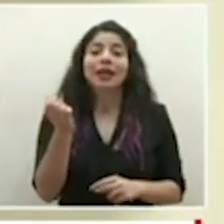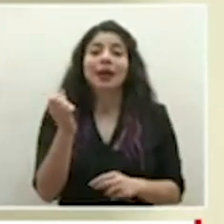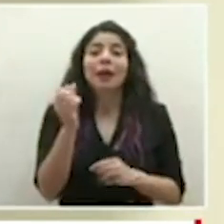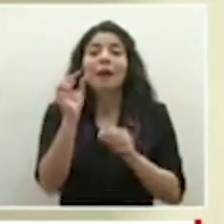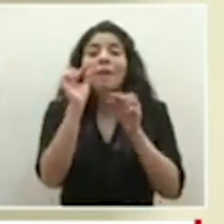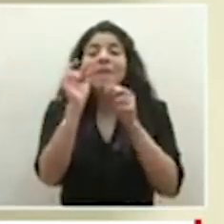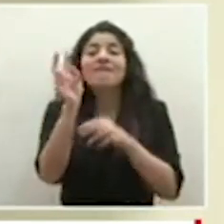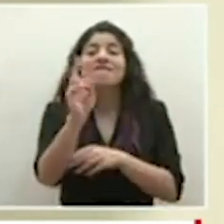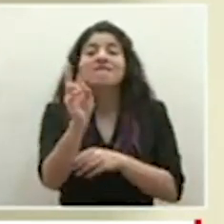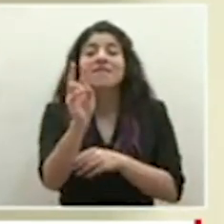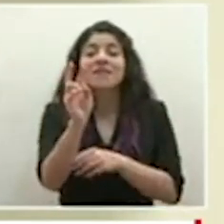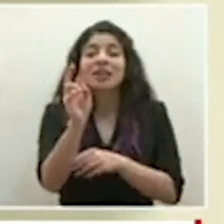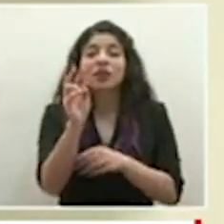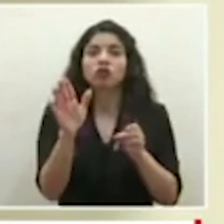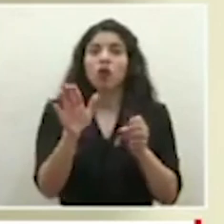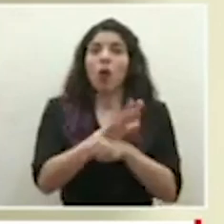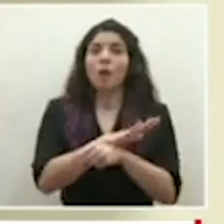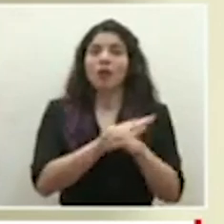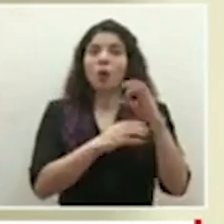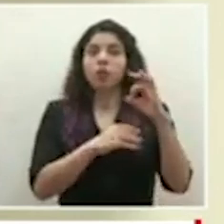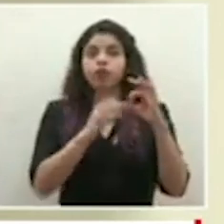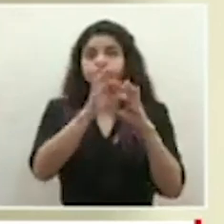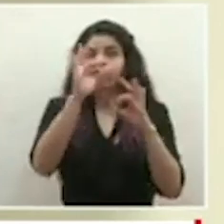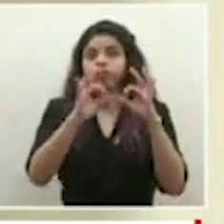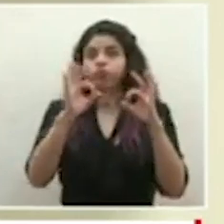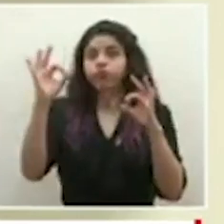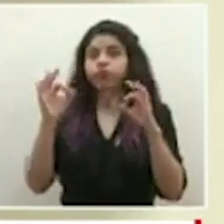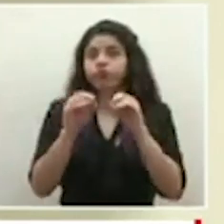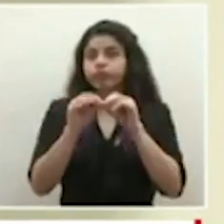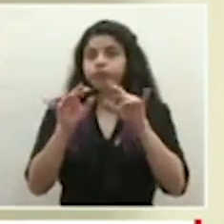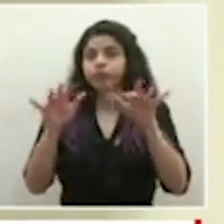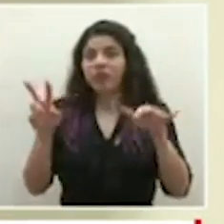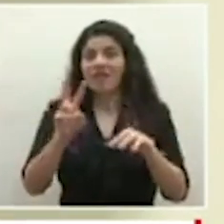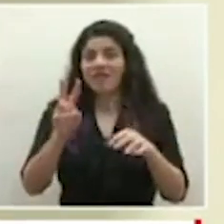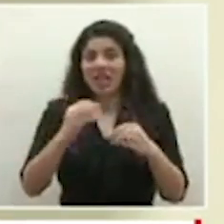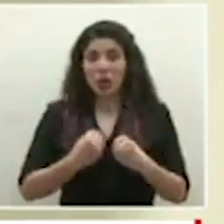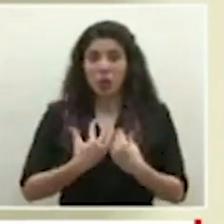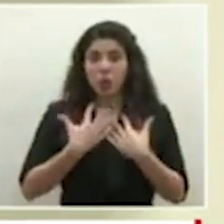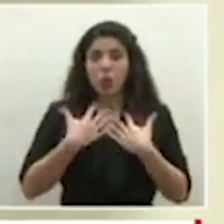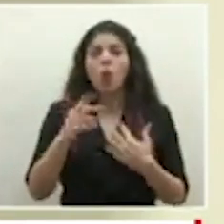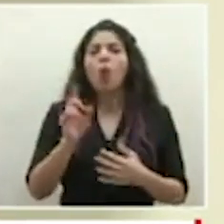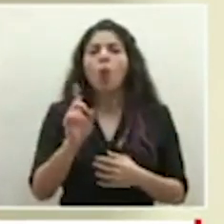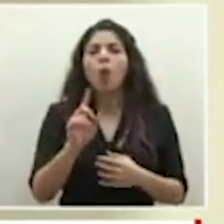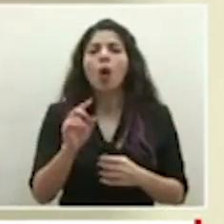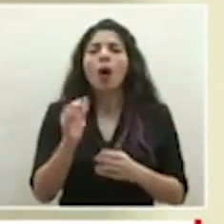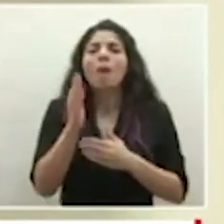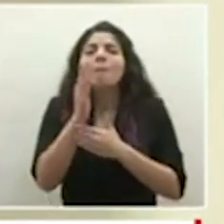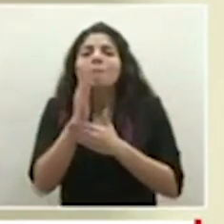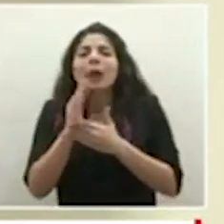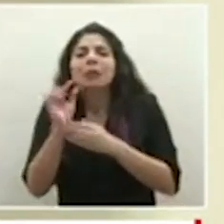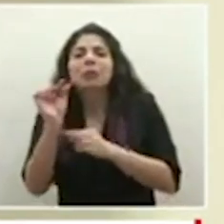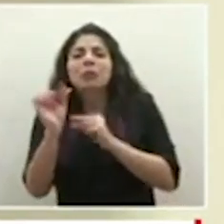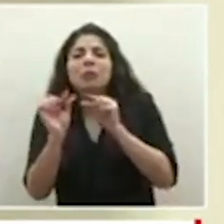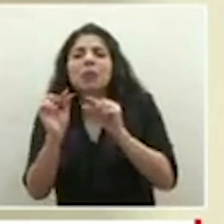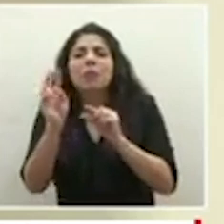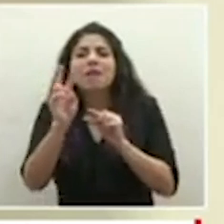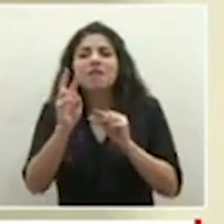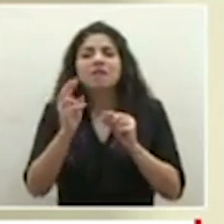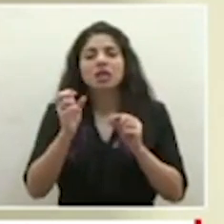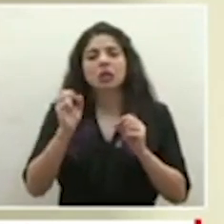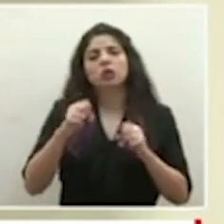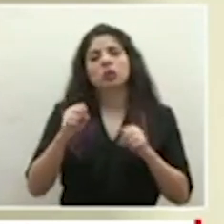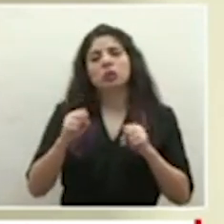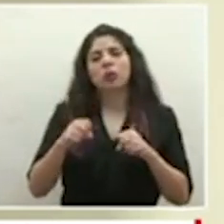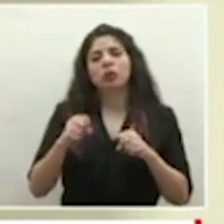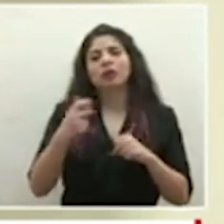fragmentos del virus no del virus replicándose como tal haciendo una manifestación de transmisión si es posible justamente sea determinado